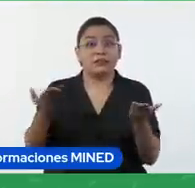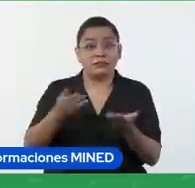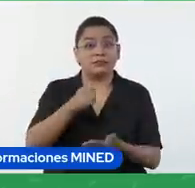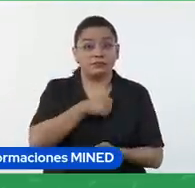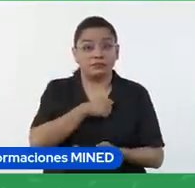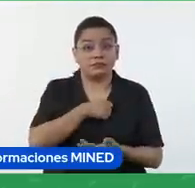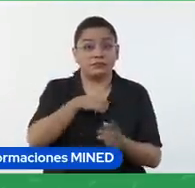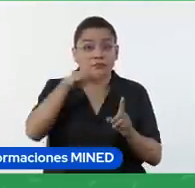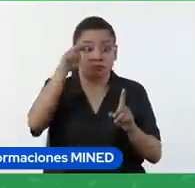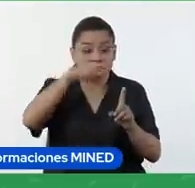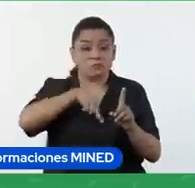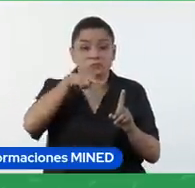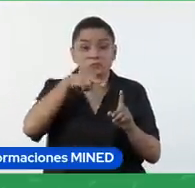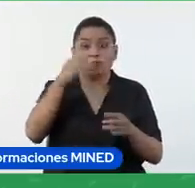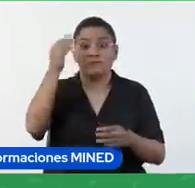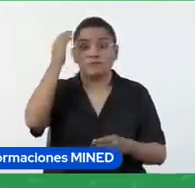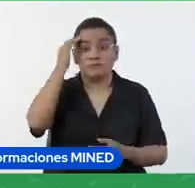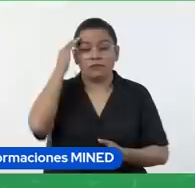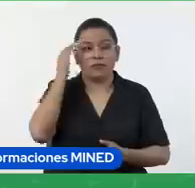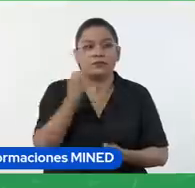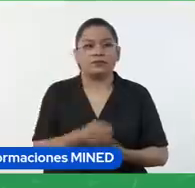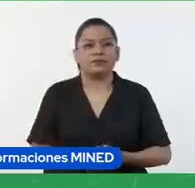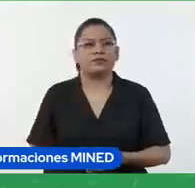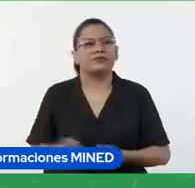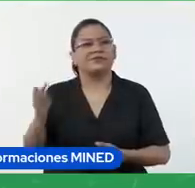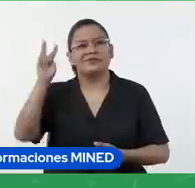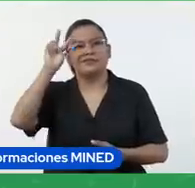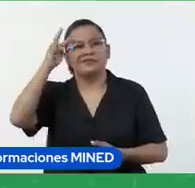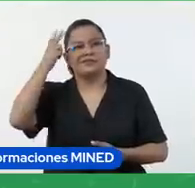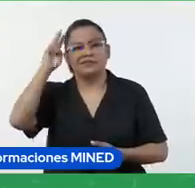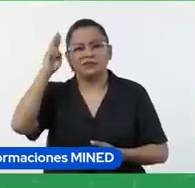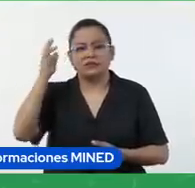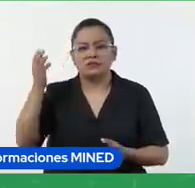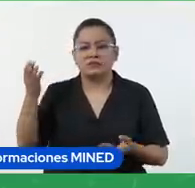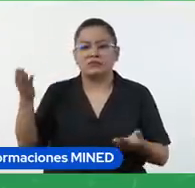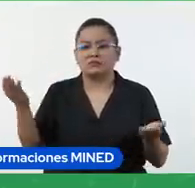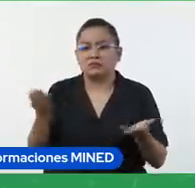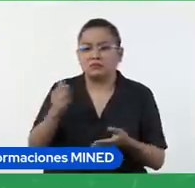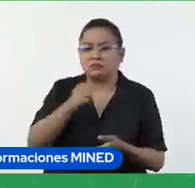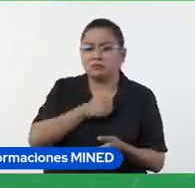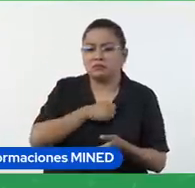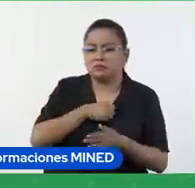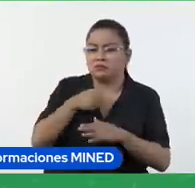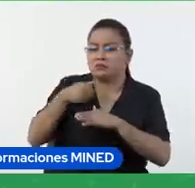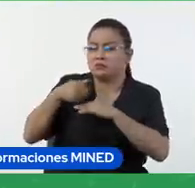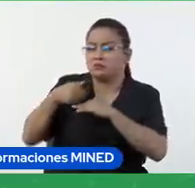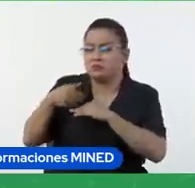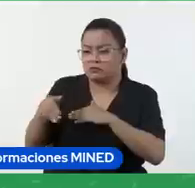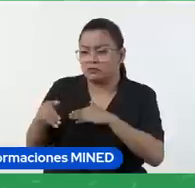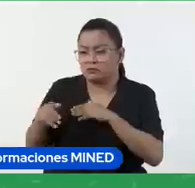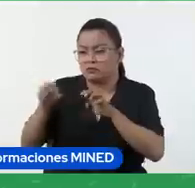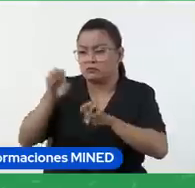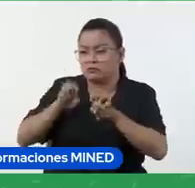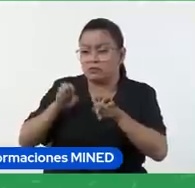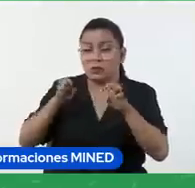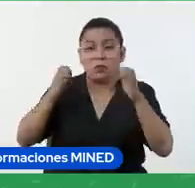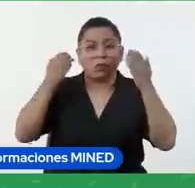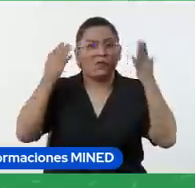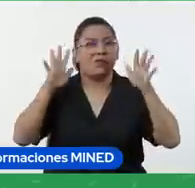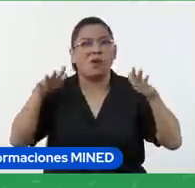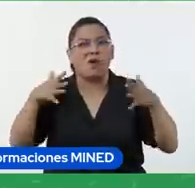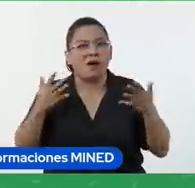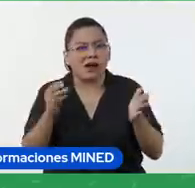Ya no es que hicieron la actividad, enviaron la tarea, se evalúa y no saben por qué